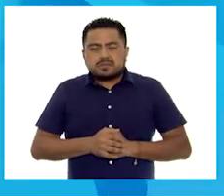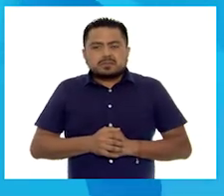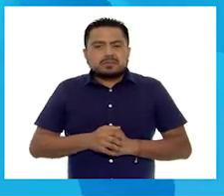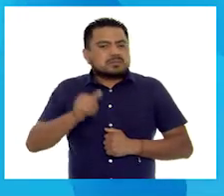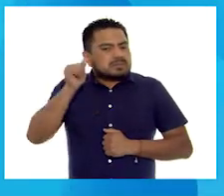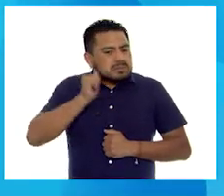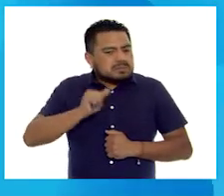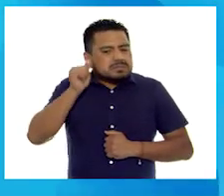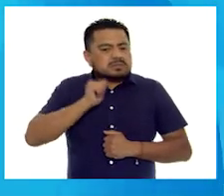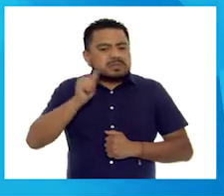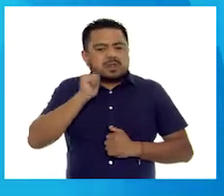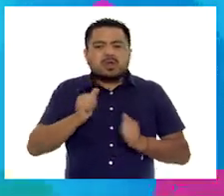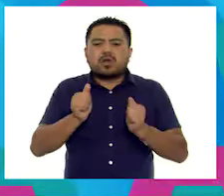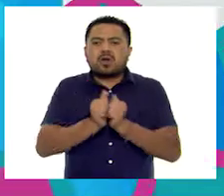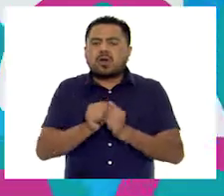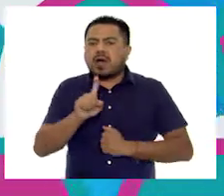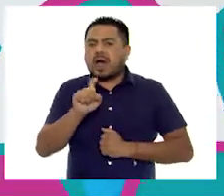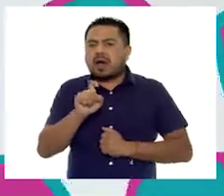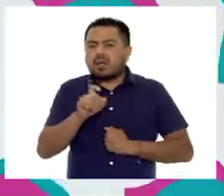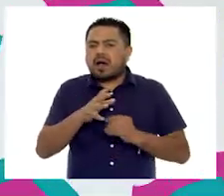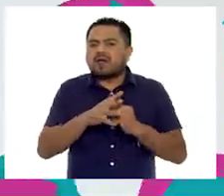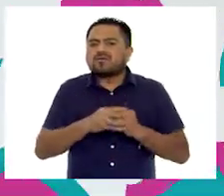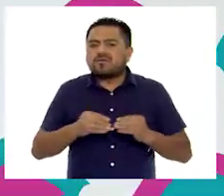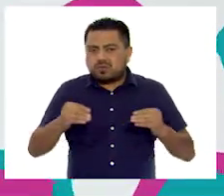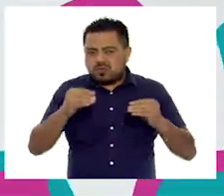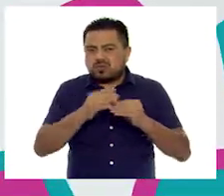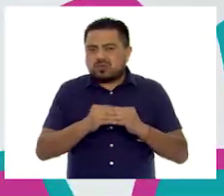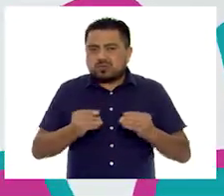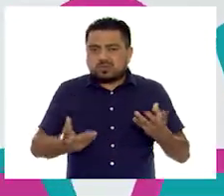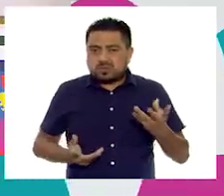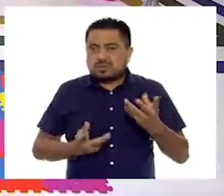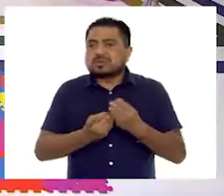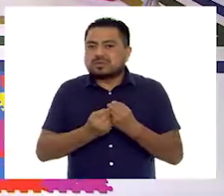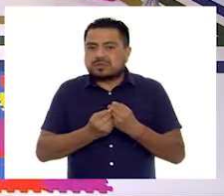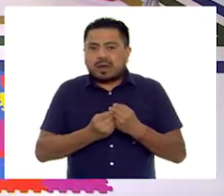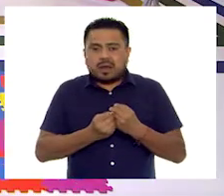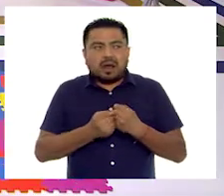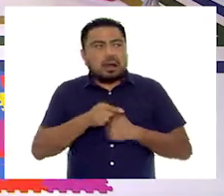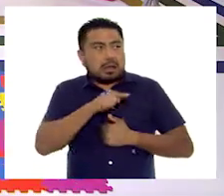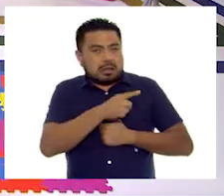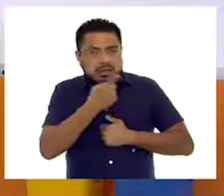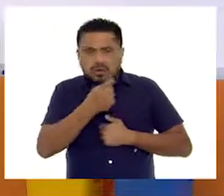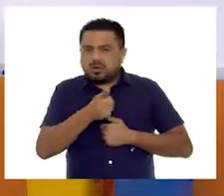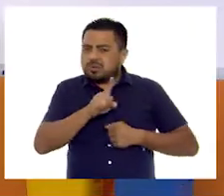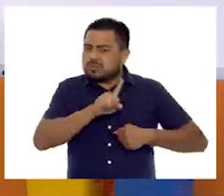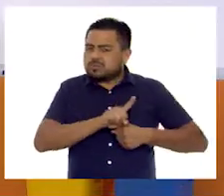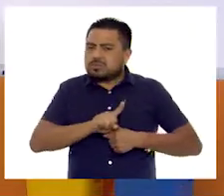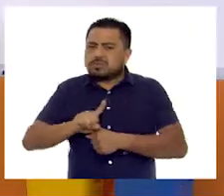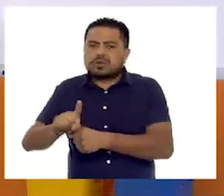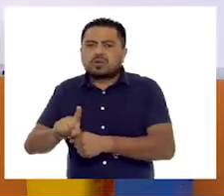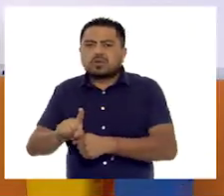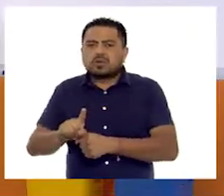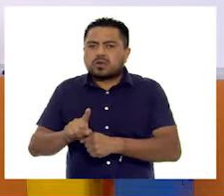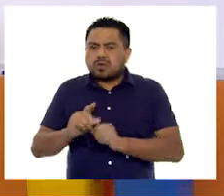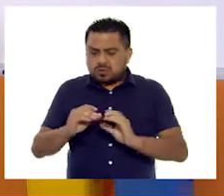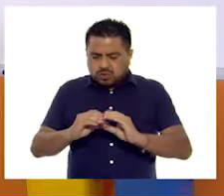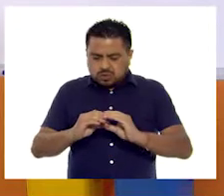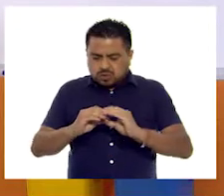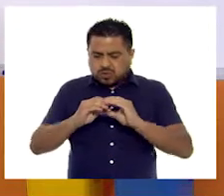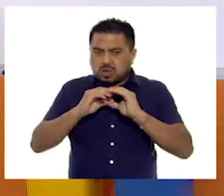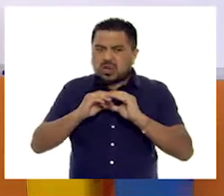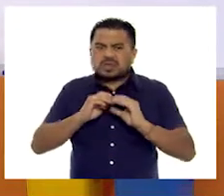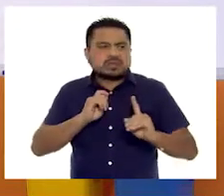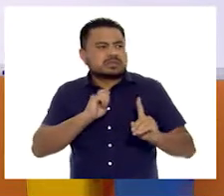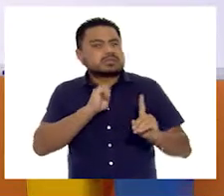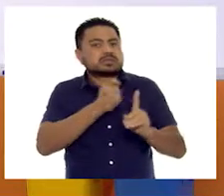Y siempre las acompañaba con su agua de fruta. ¡Uy, qué rico! Entonces él dice que todos los días consumía una torta. Eso